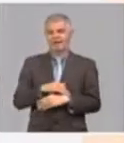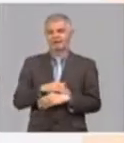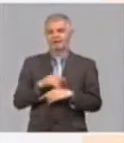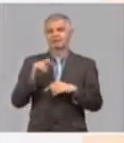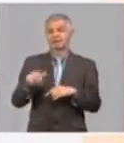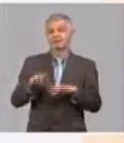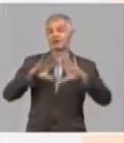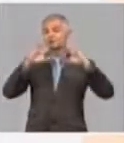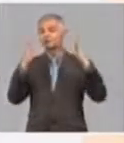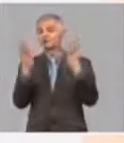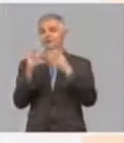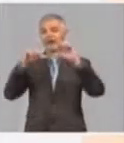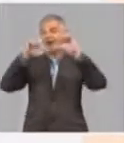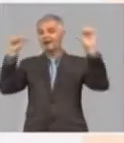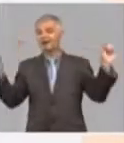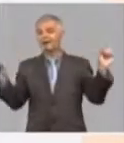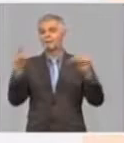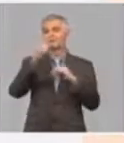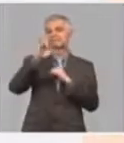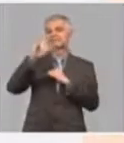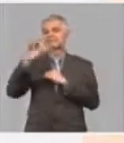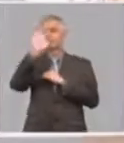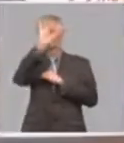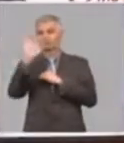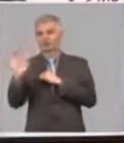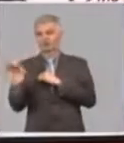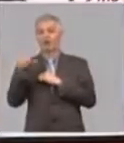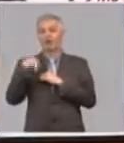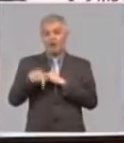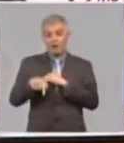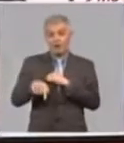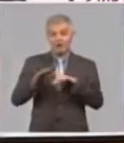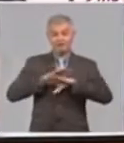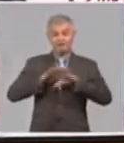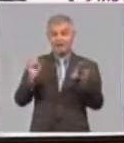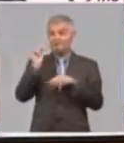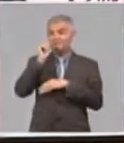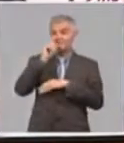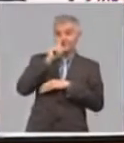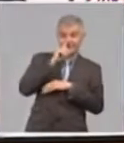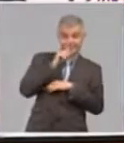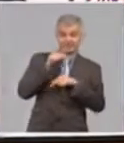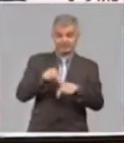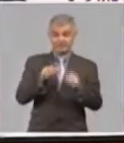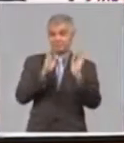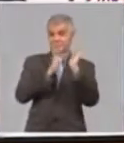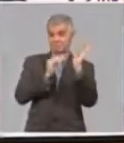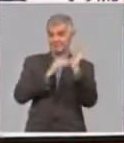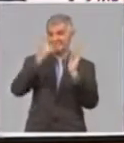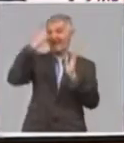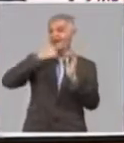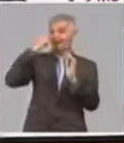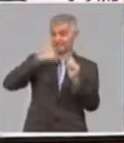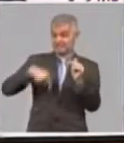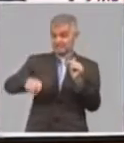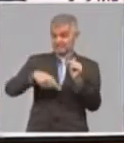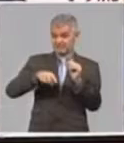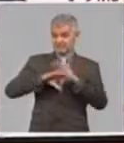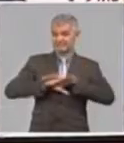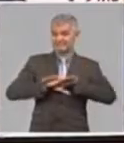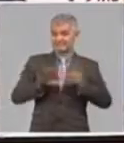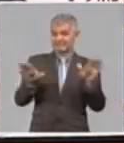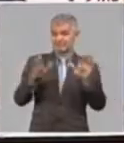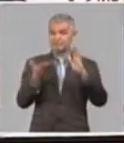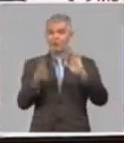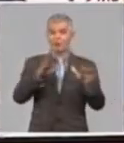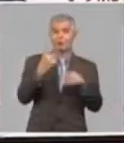26% de la media histórica. Ahora al finalizar el mes de abril es un promedio para